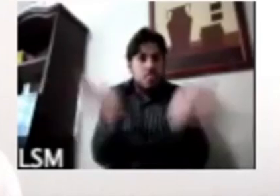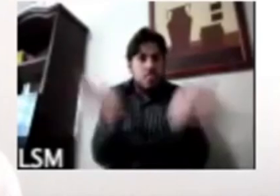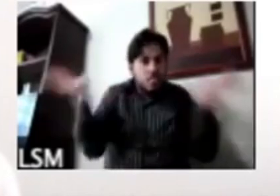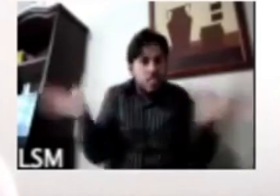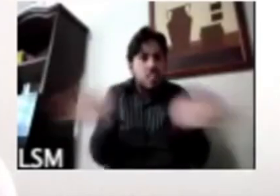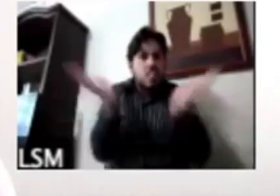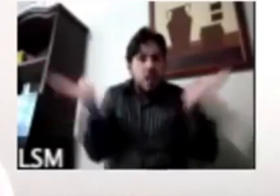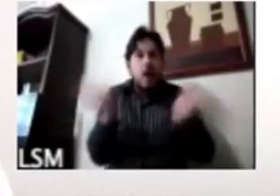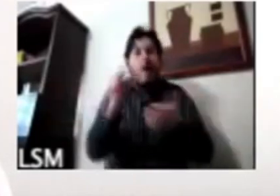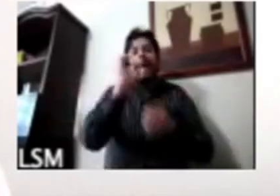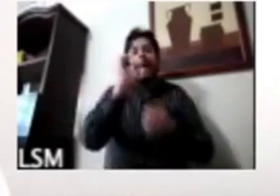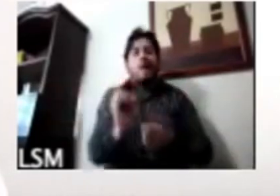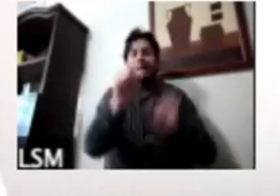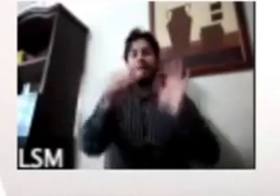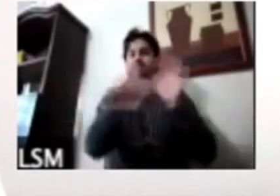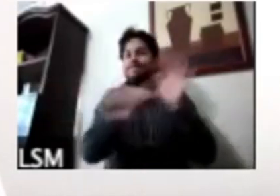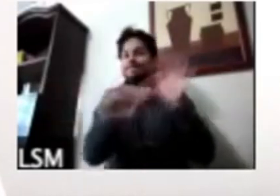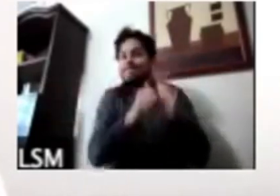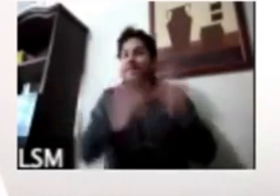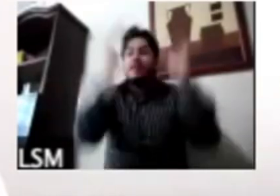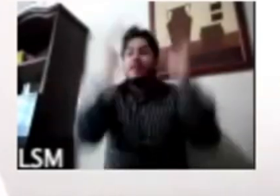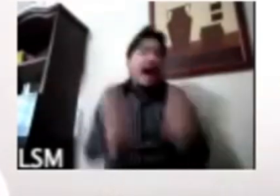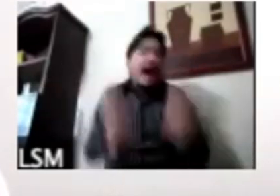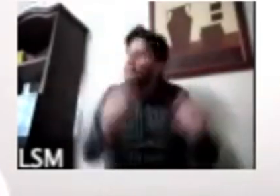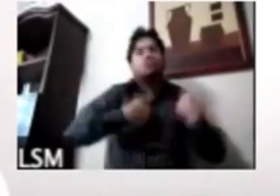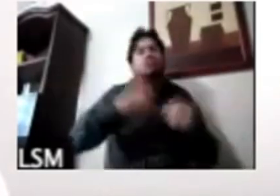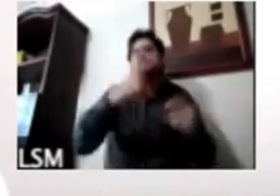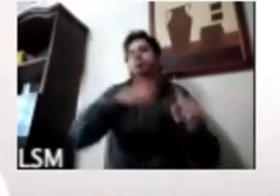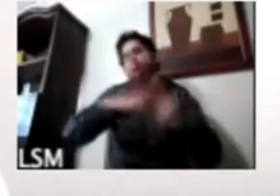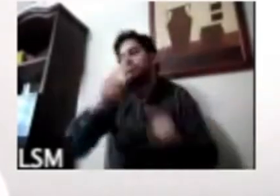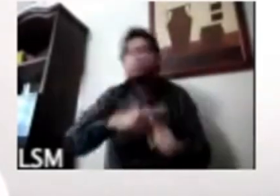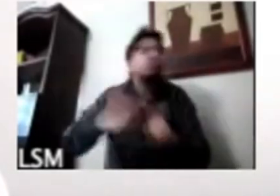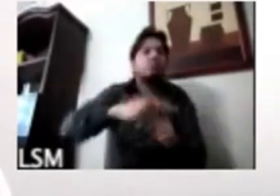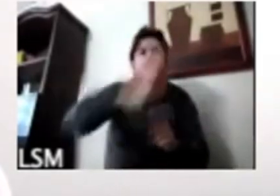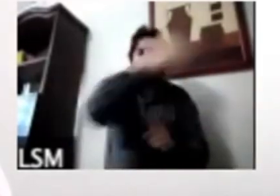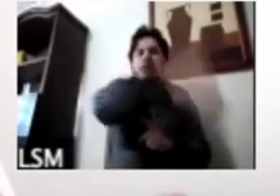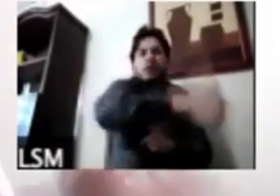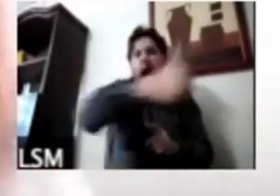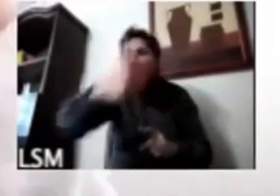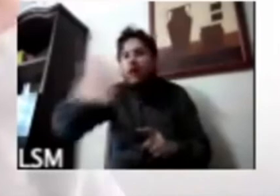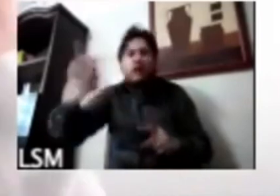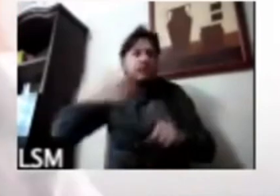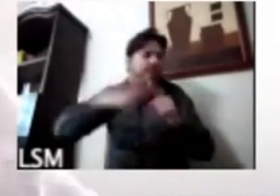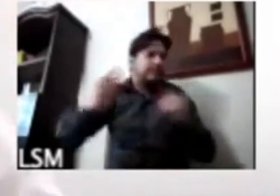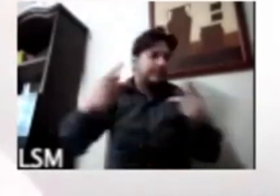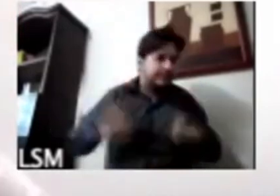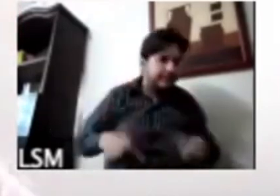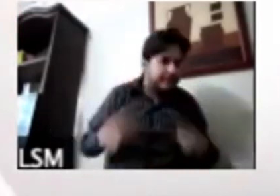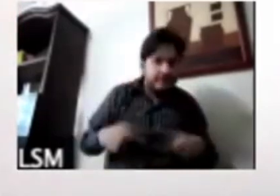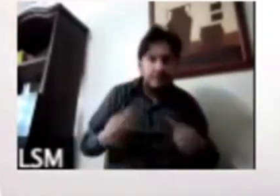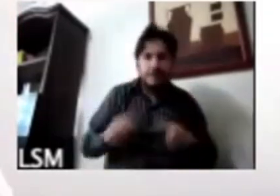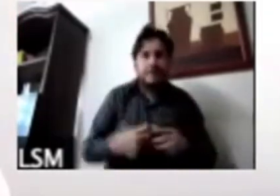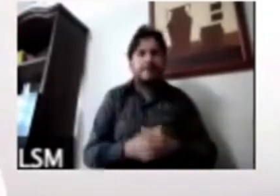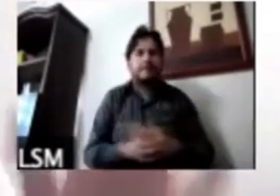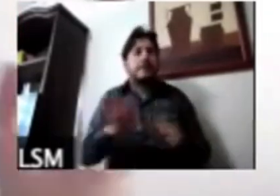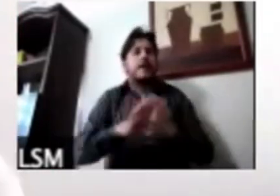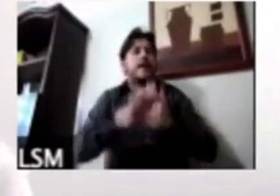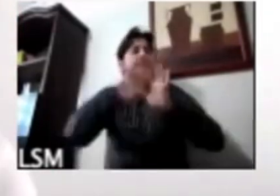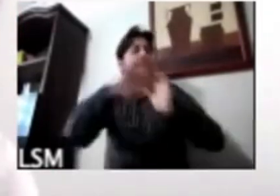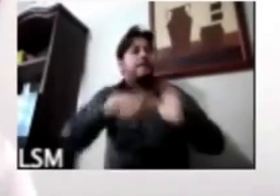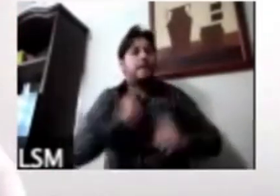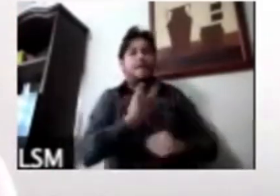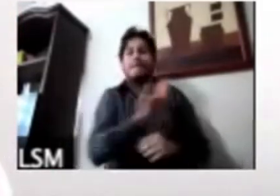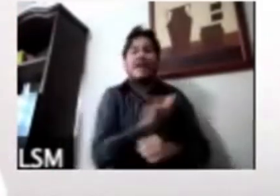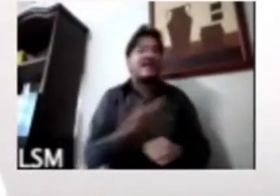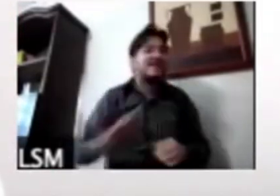mejor comunicación y una comunicación más coordinada entre los distintos niveles de gobierno el ejemplo que daban al principio el presidente no quería